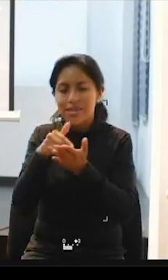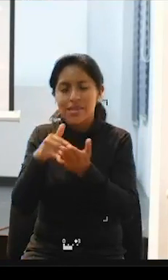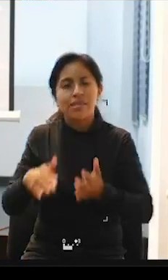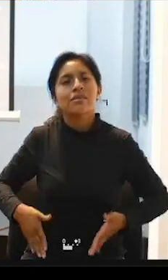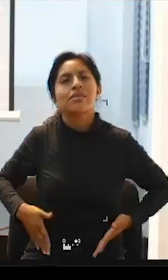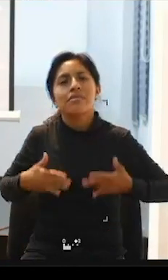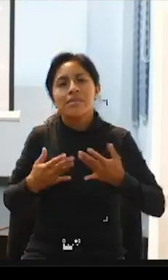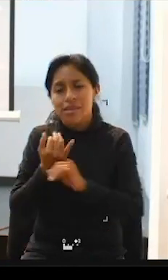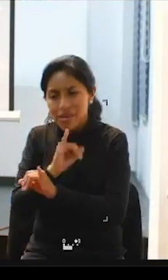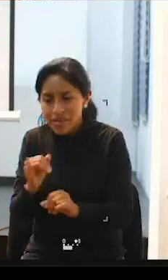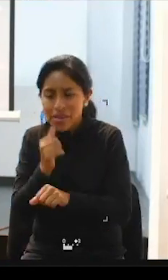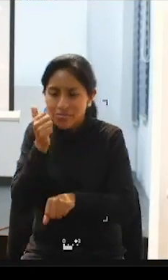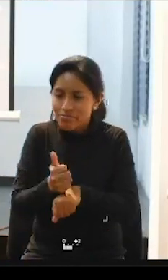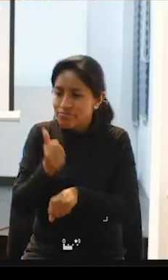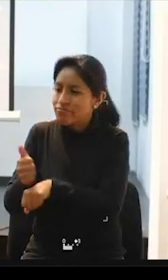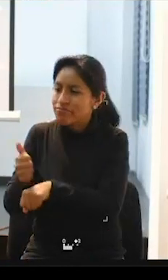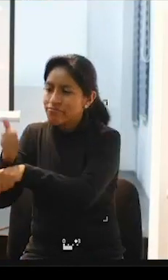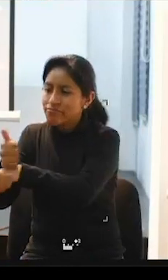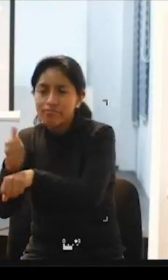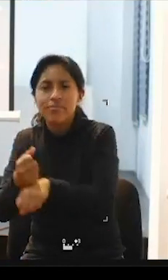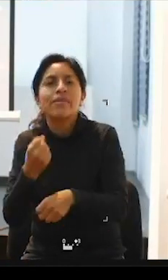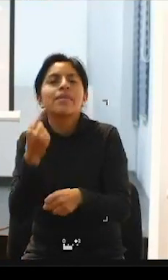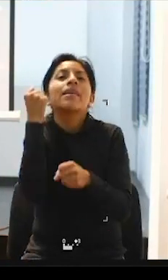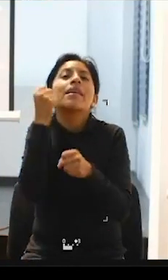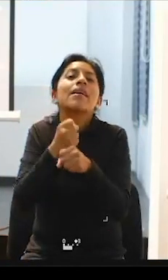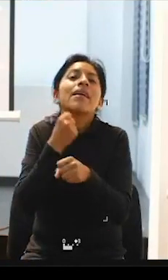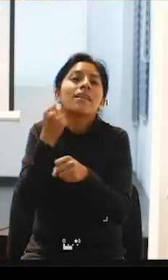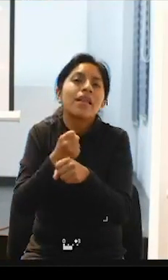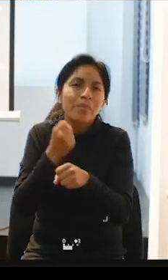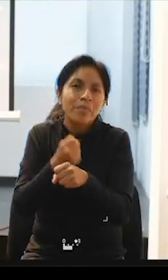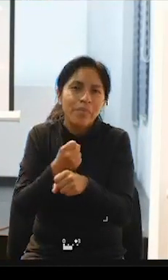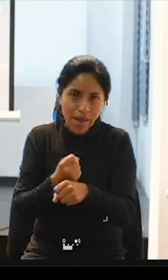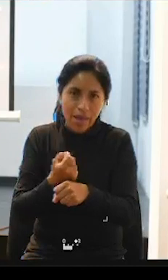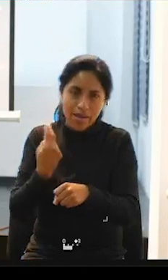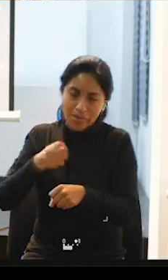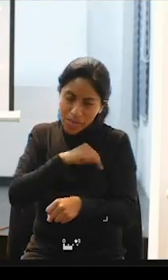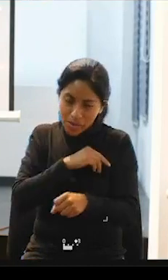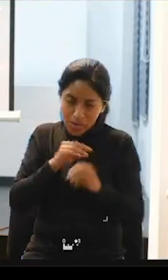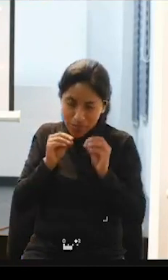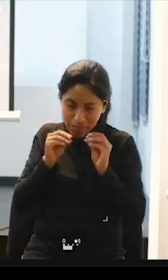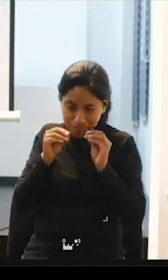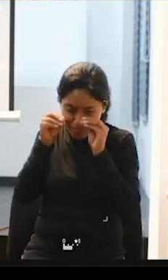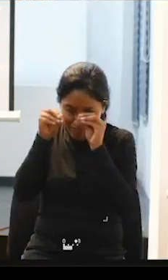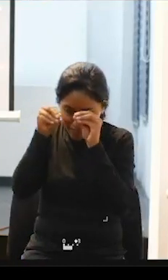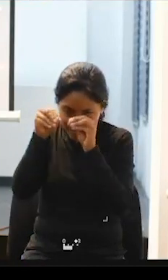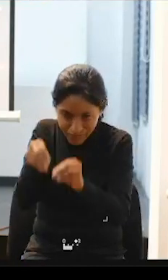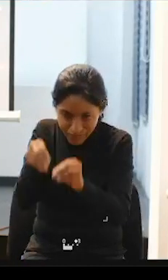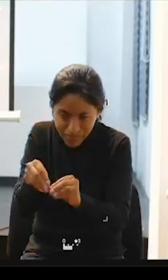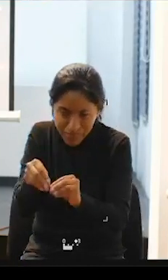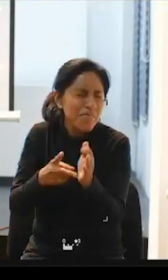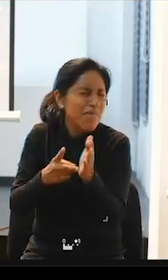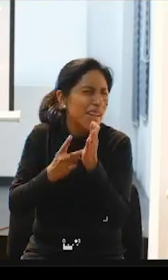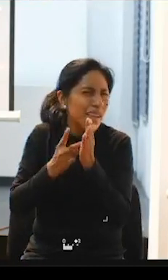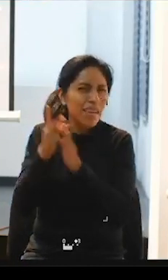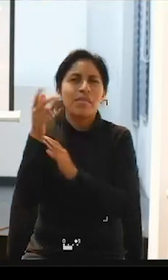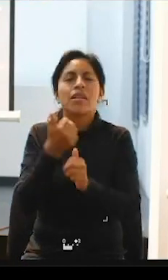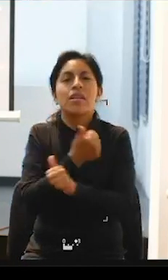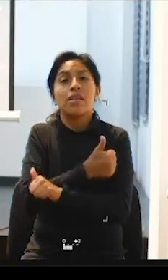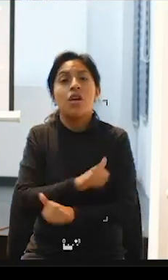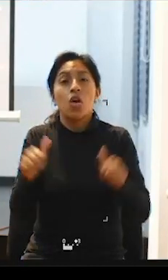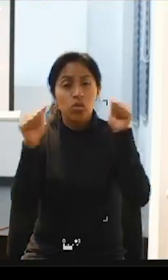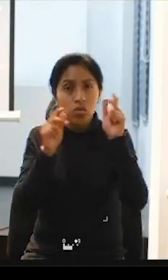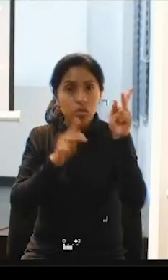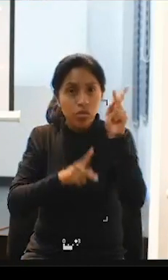trabajen este sistema que se está estamos implementando nosotros para que realmente la autonomía de las personas en situación de